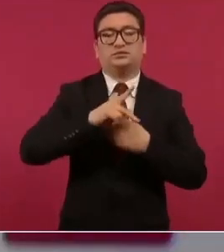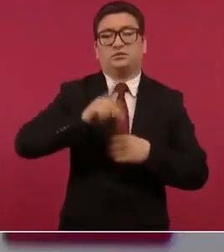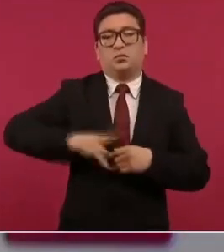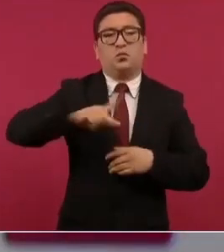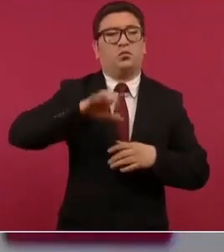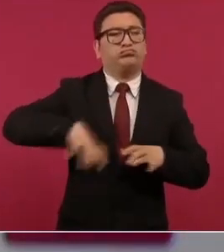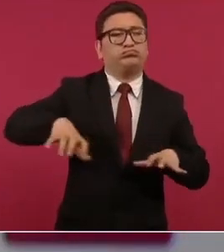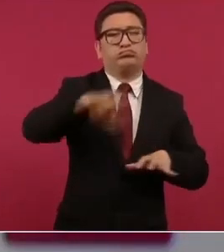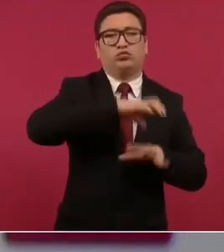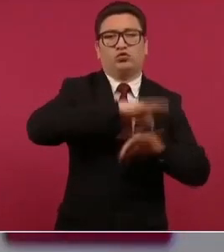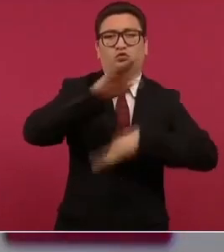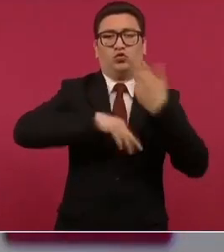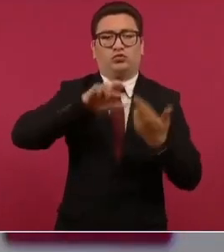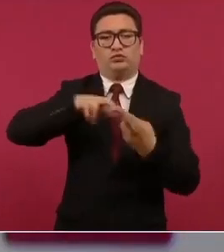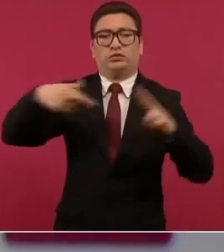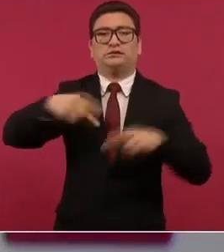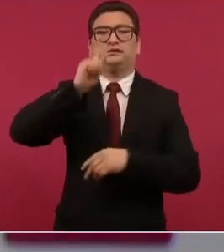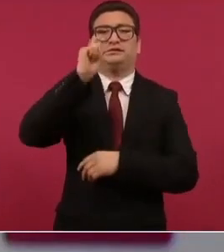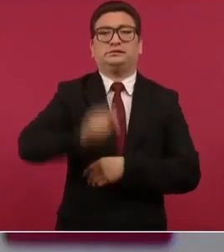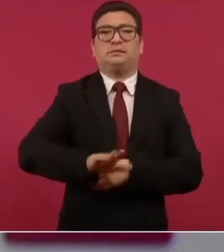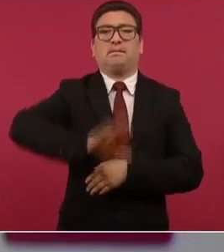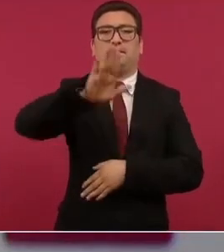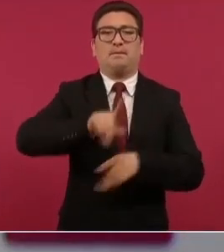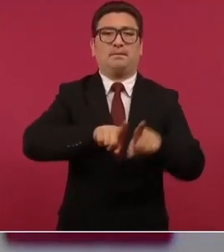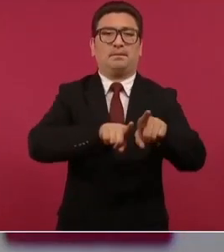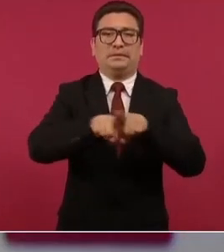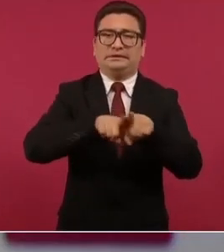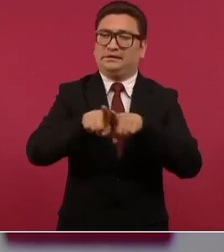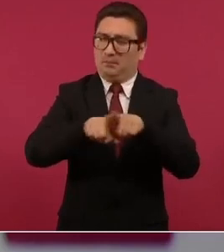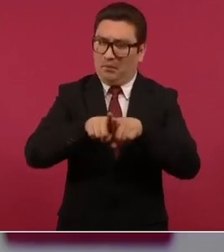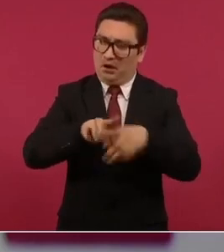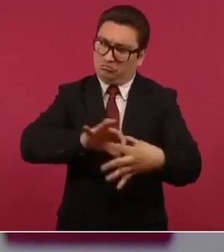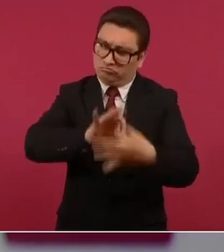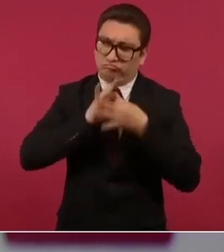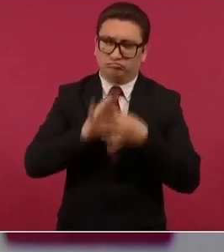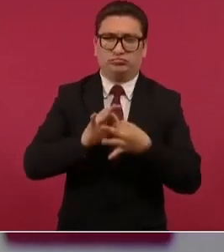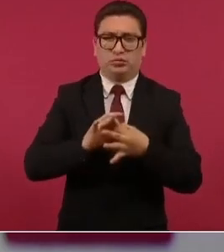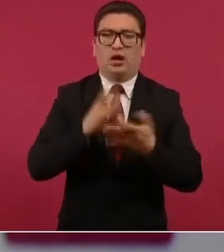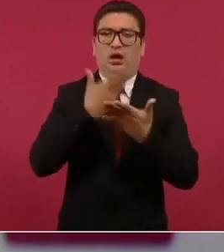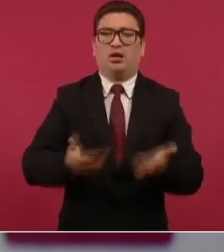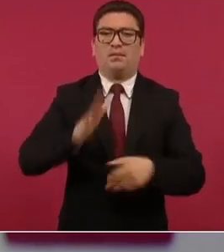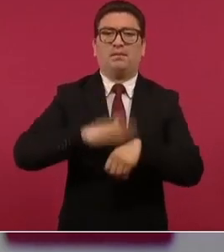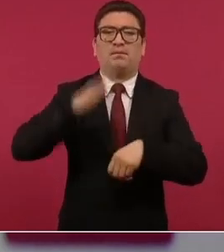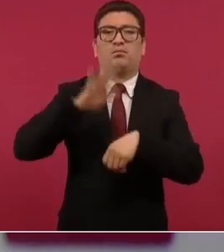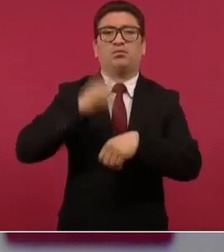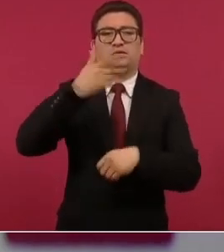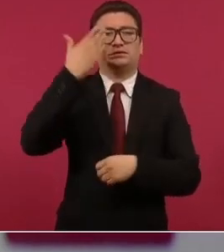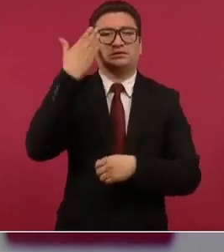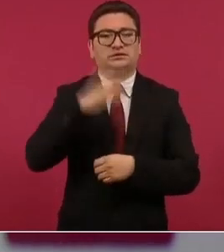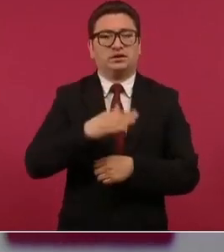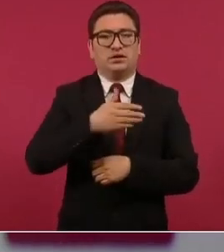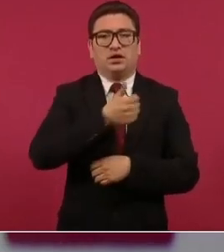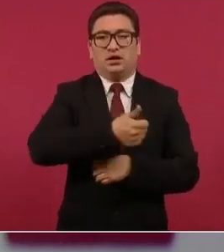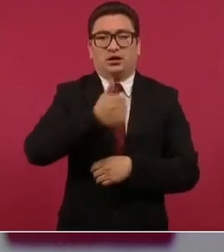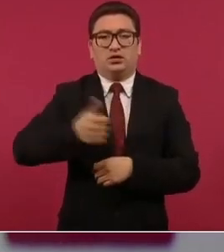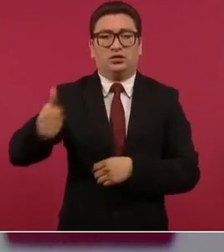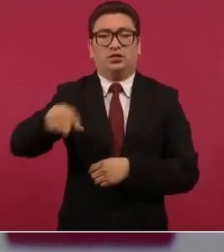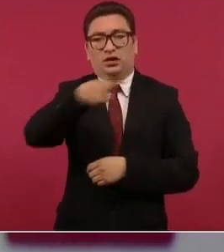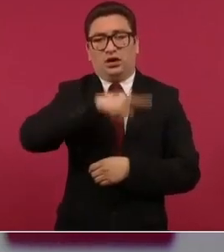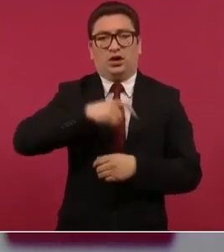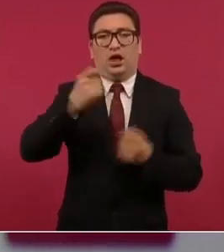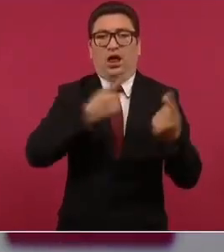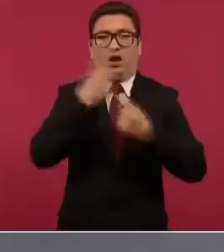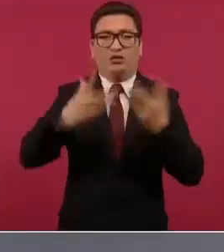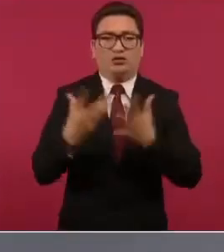es de hermandad más ahora cuando están en funciones o han triunfado